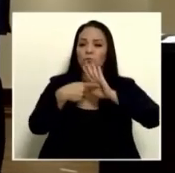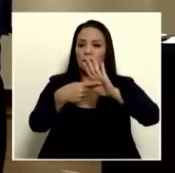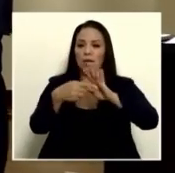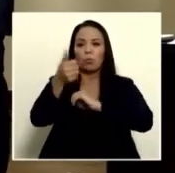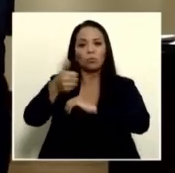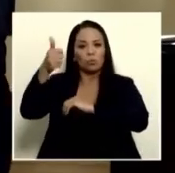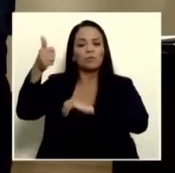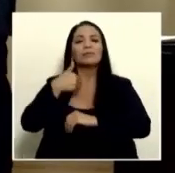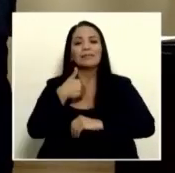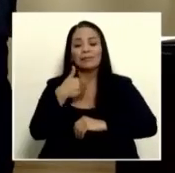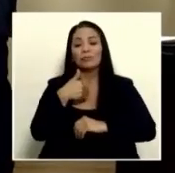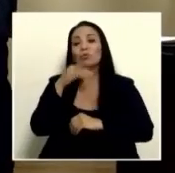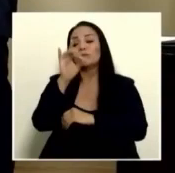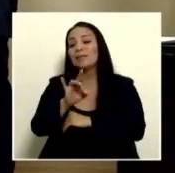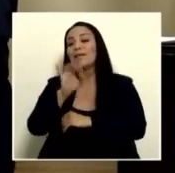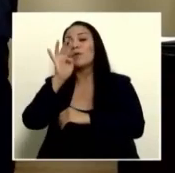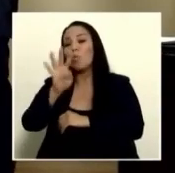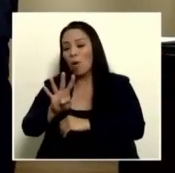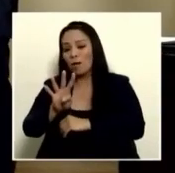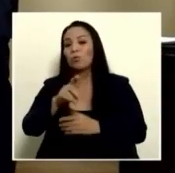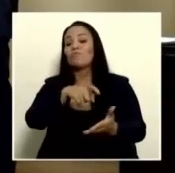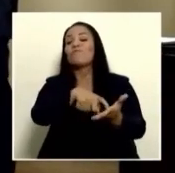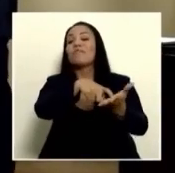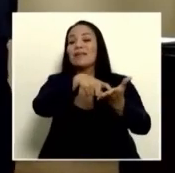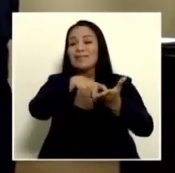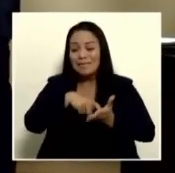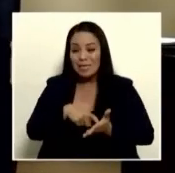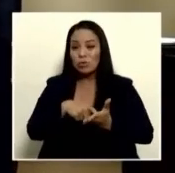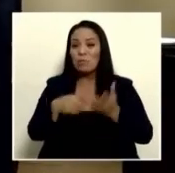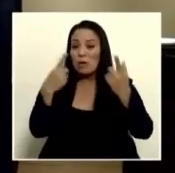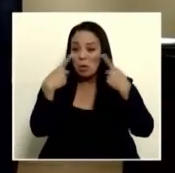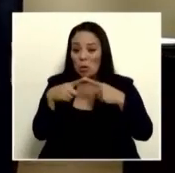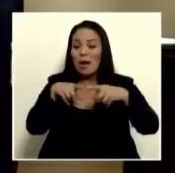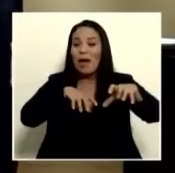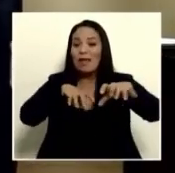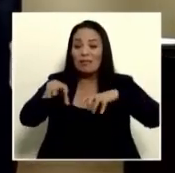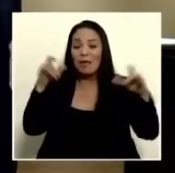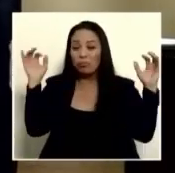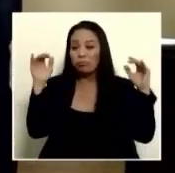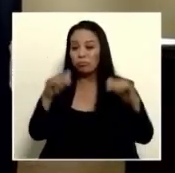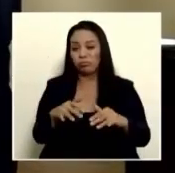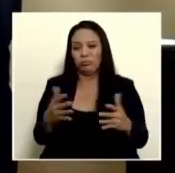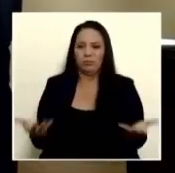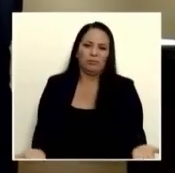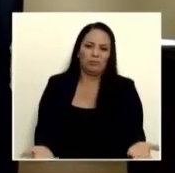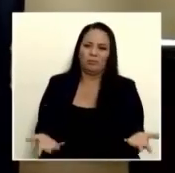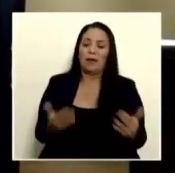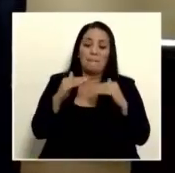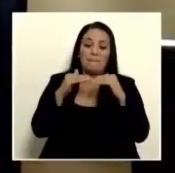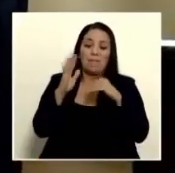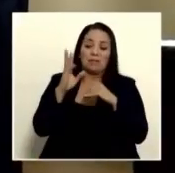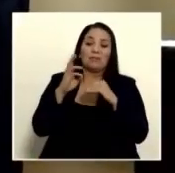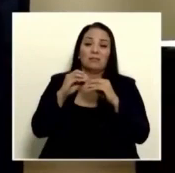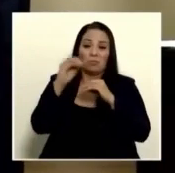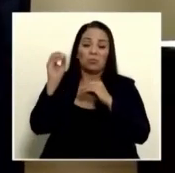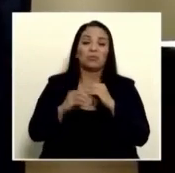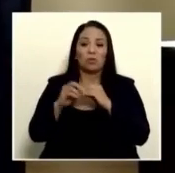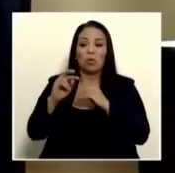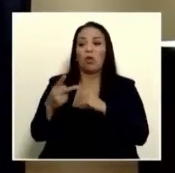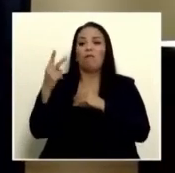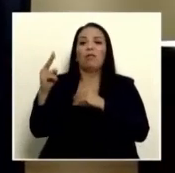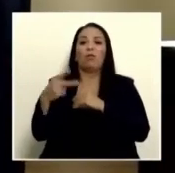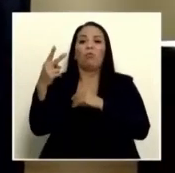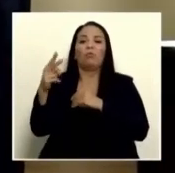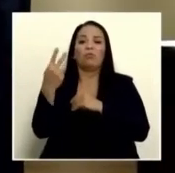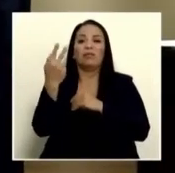autoridades que tenemos 84 requisitos para un evento masivo de los cuales más del 60% están duplicados